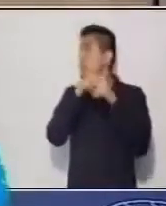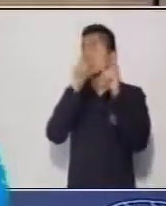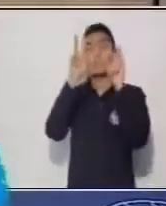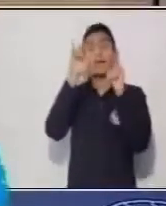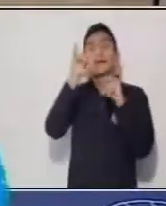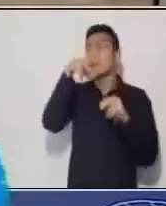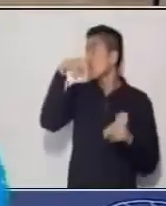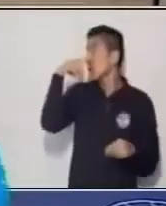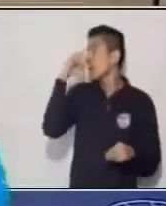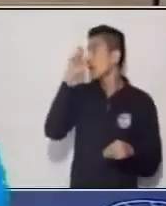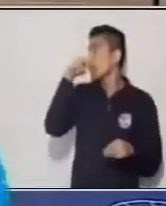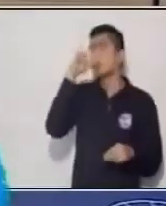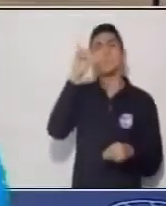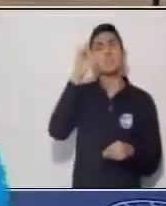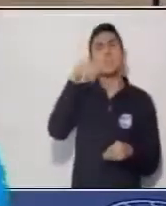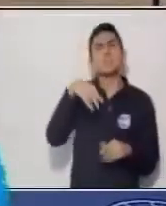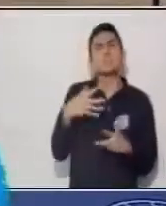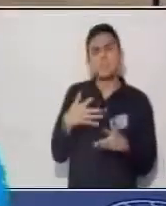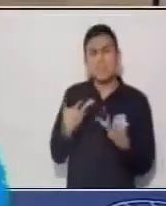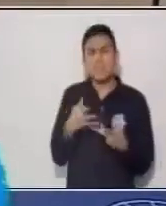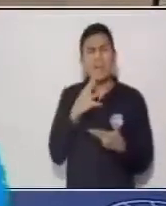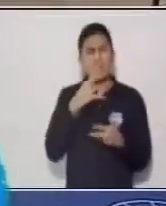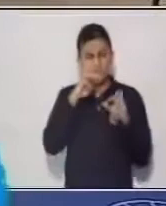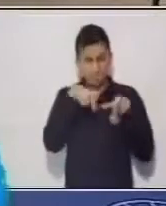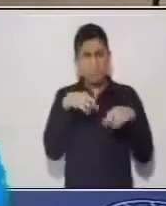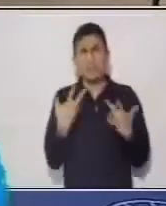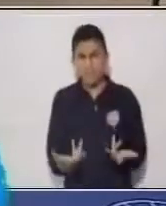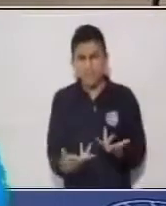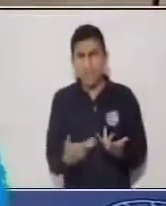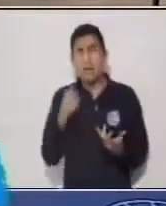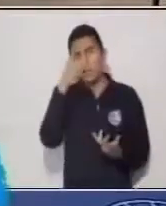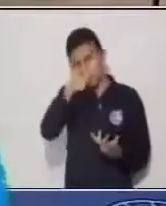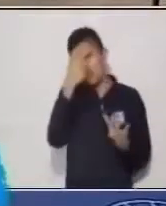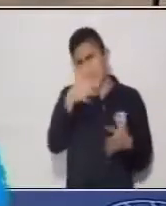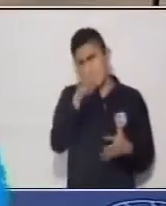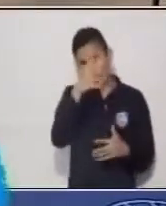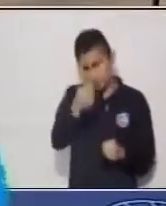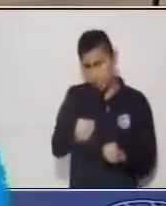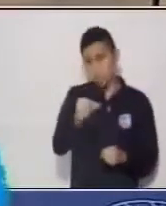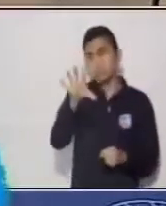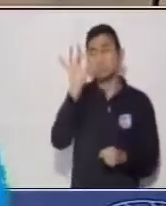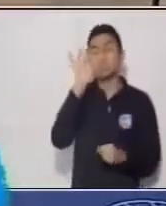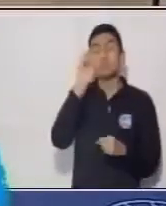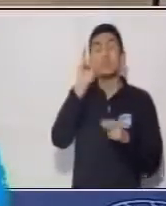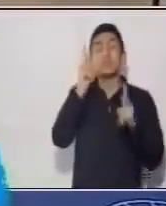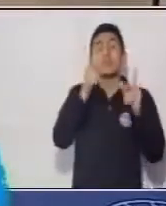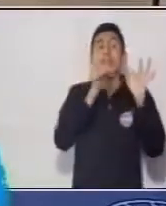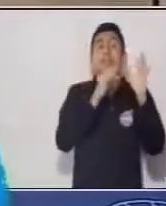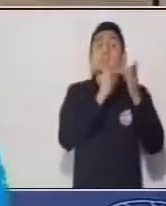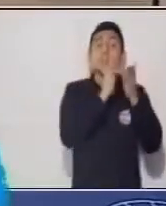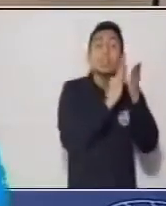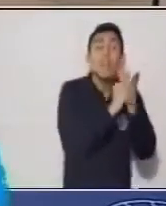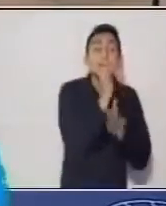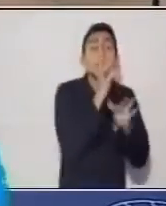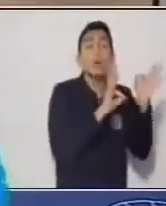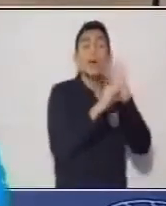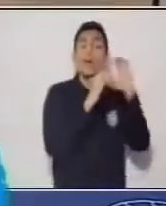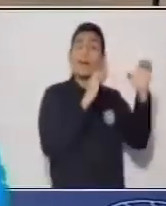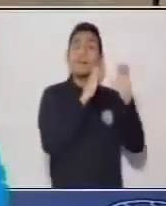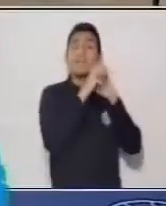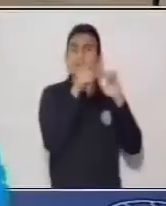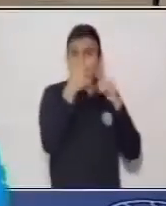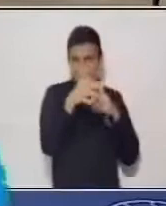si te das cuenta en varios textos o en cuentos que tú hayas leído o entrevistas no dice o no se dice